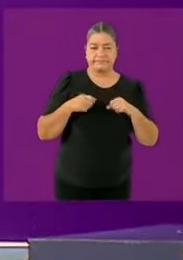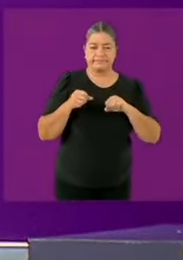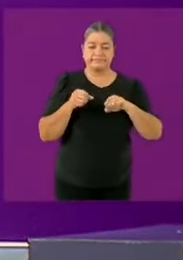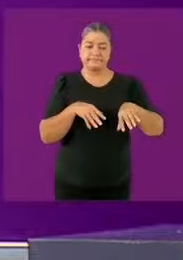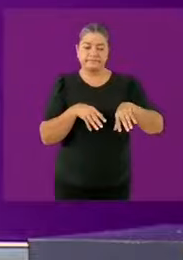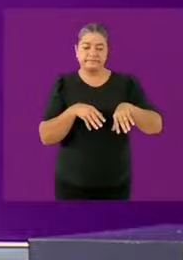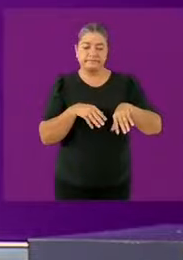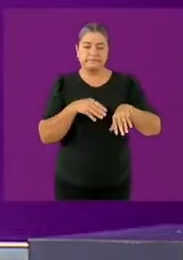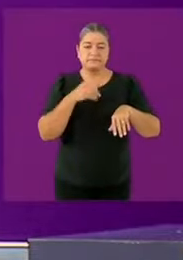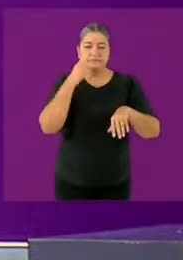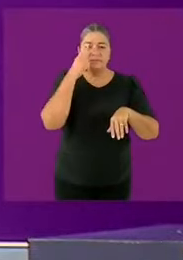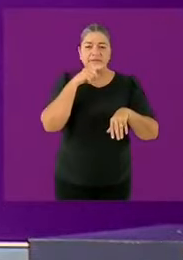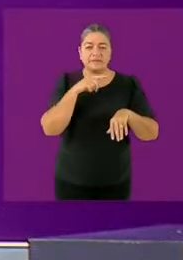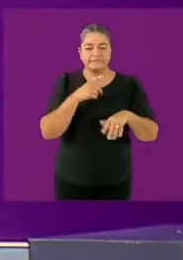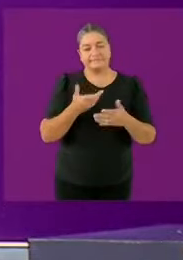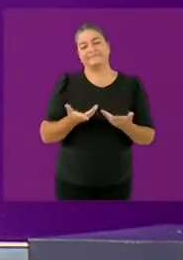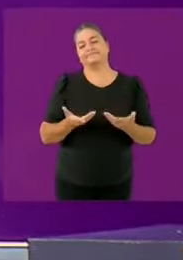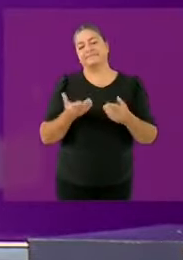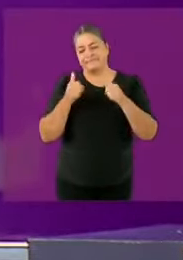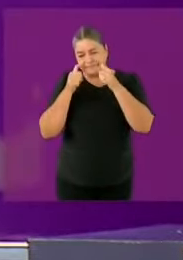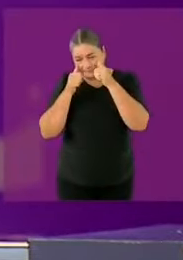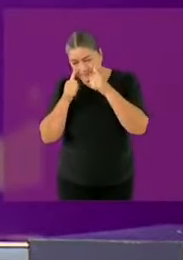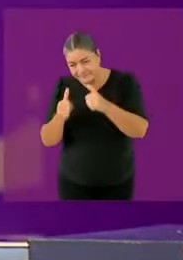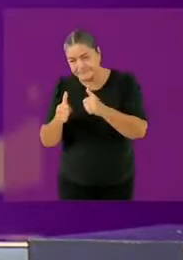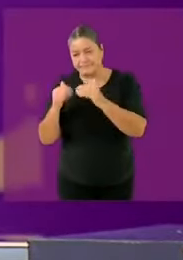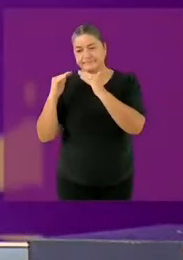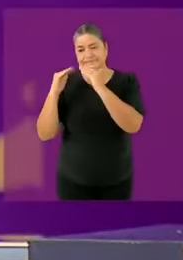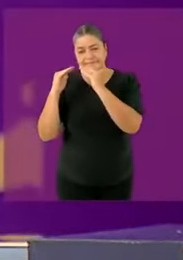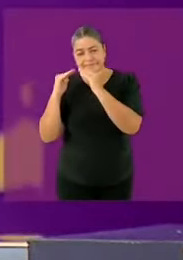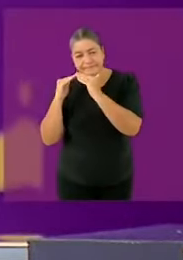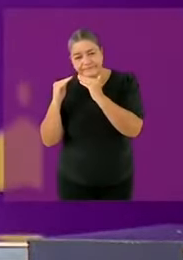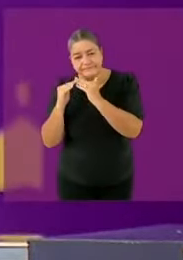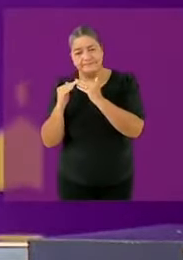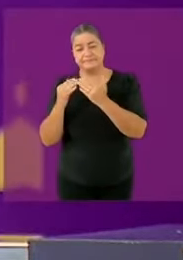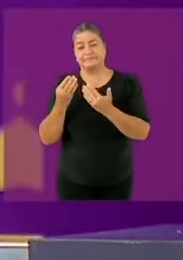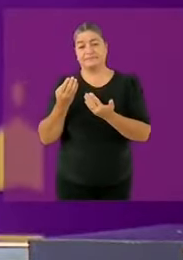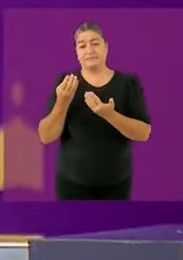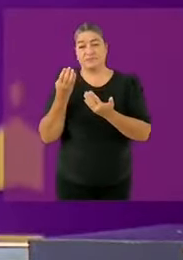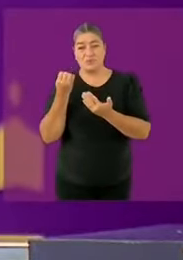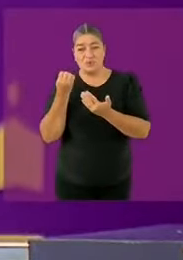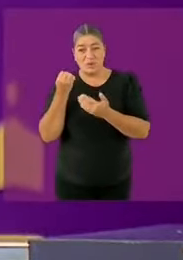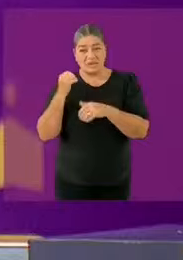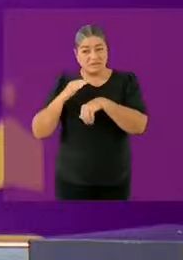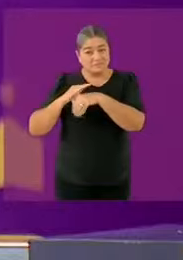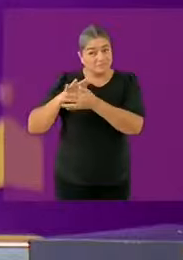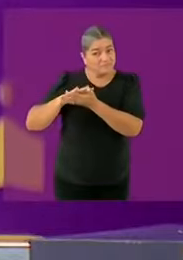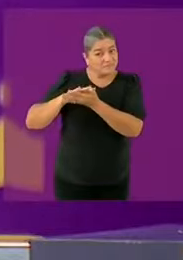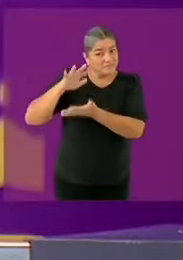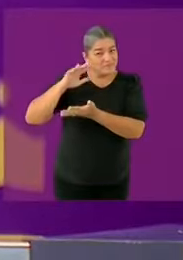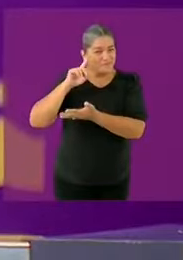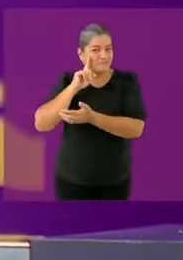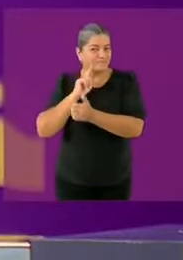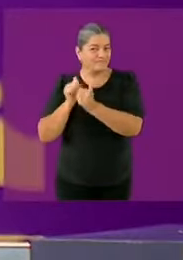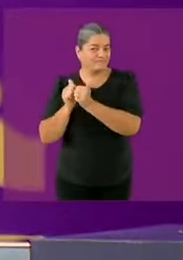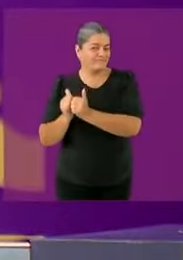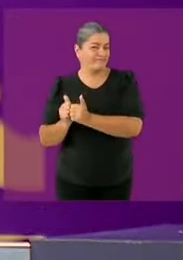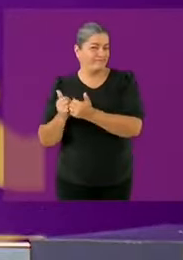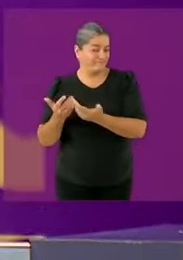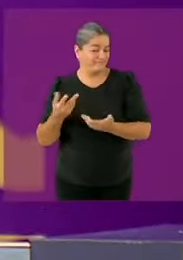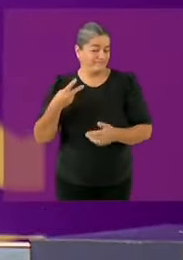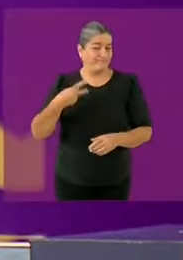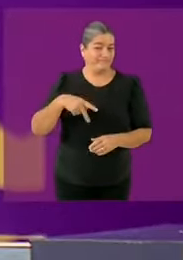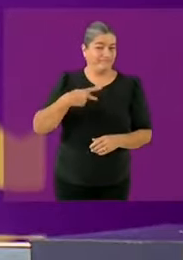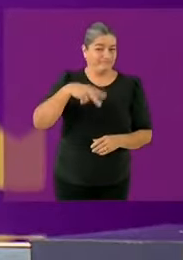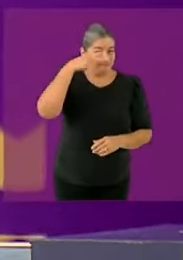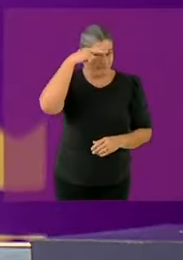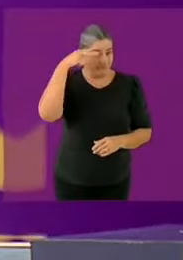eso nos habla de lo que la académica Viril Rios define como la resbaladilla de cristal que este país es muy muy pero